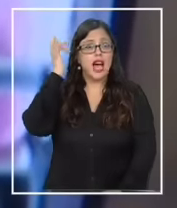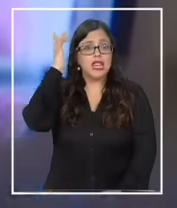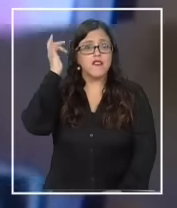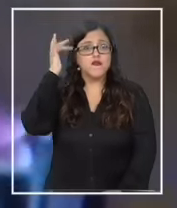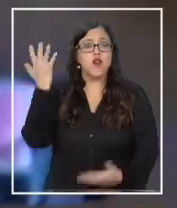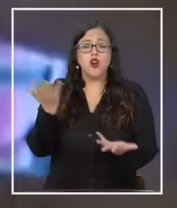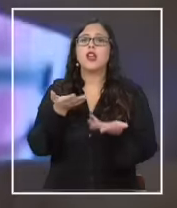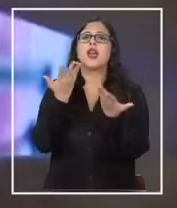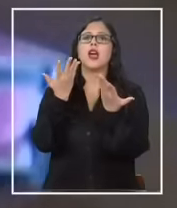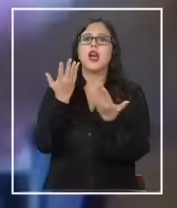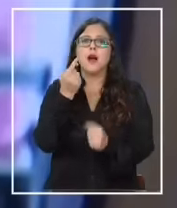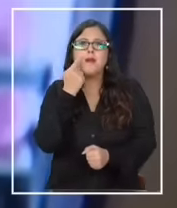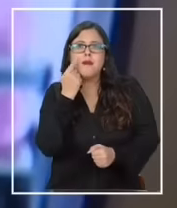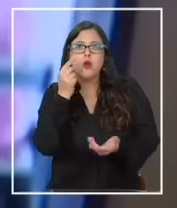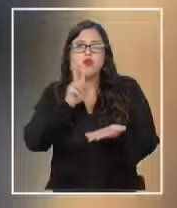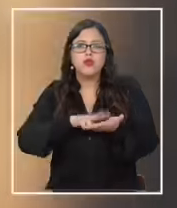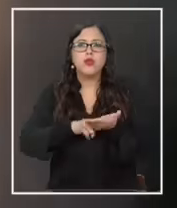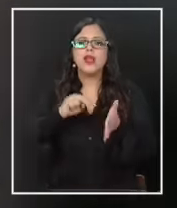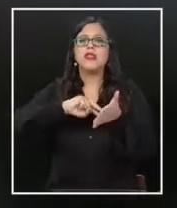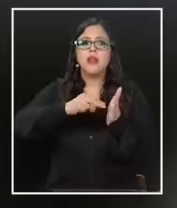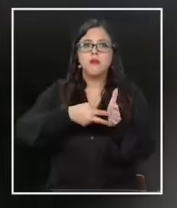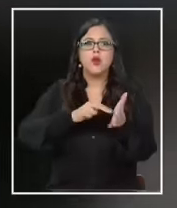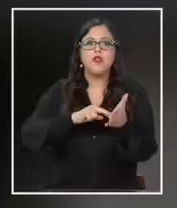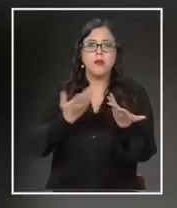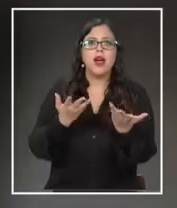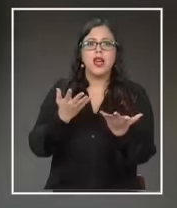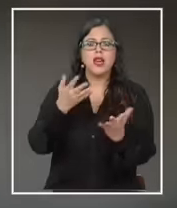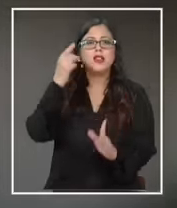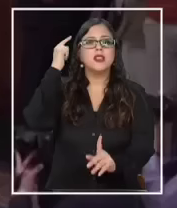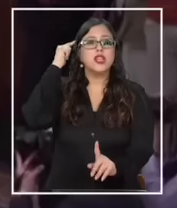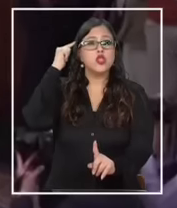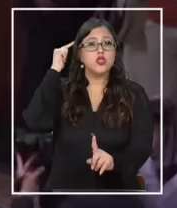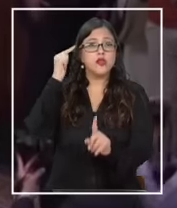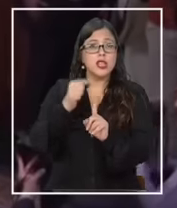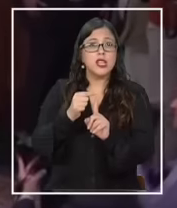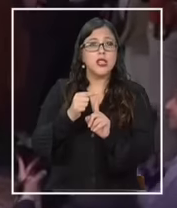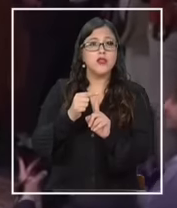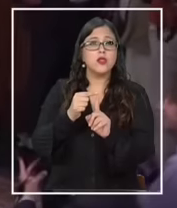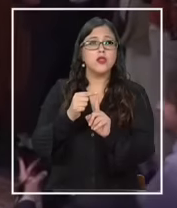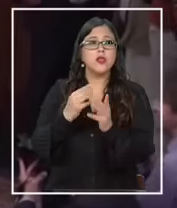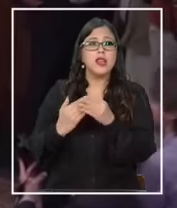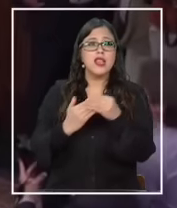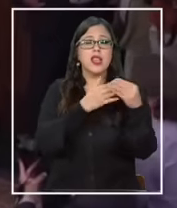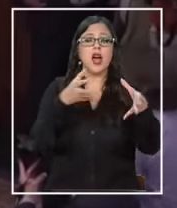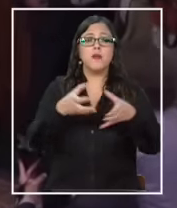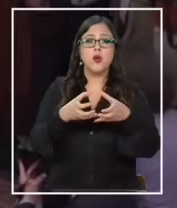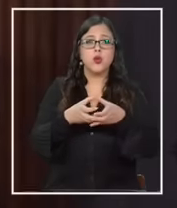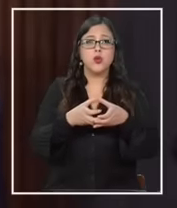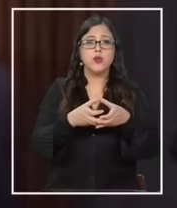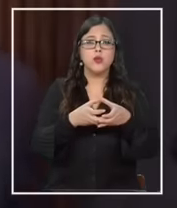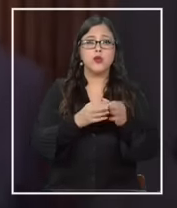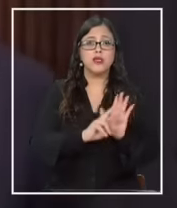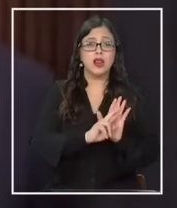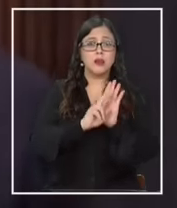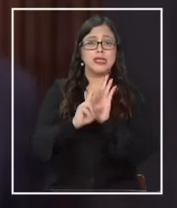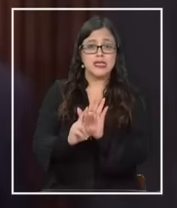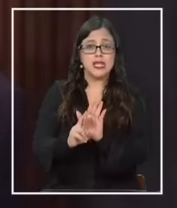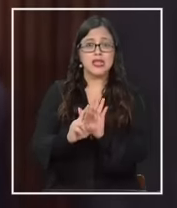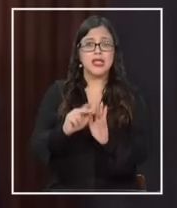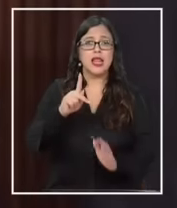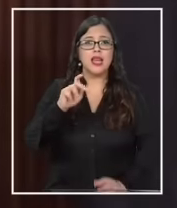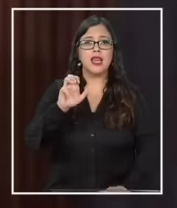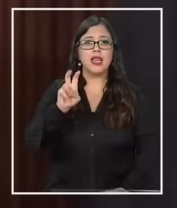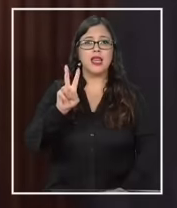para conocer la realidad del problema en una misión liderada por el presidente de la Cámara de Representantes, Kevin